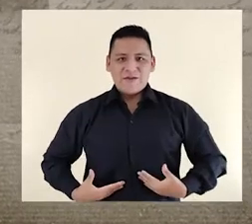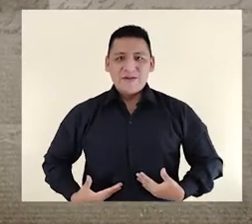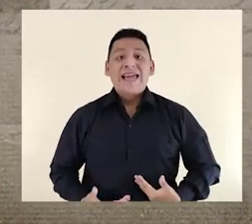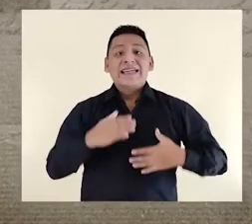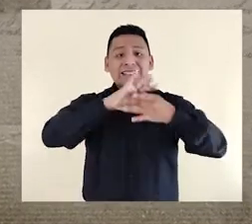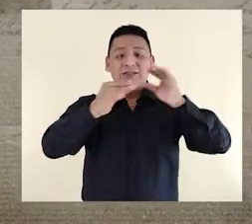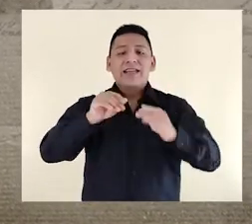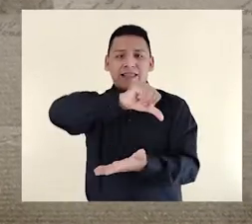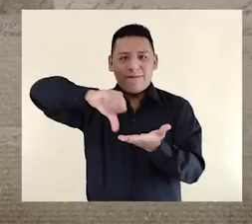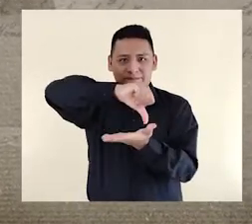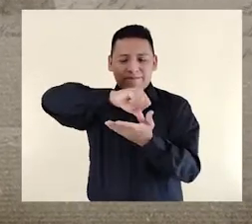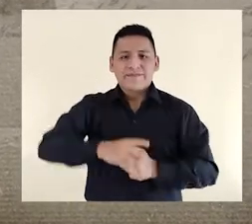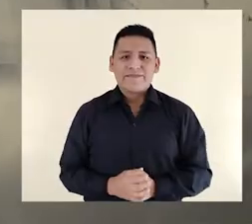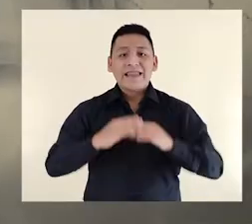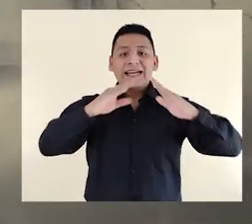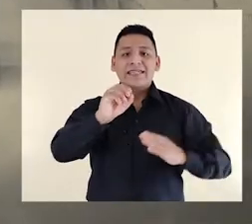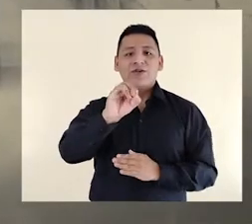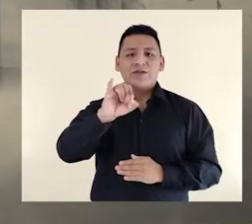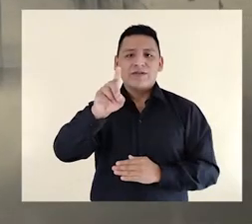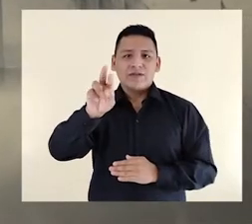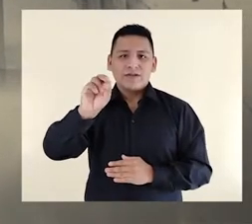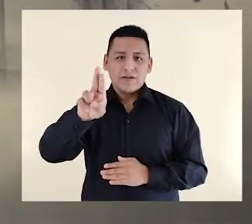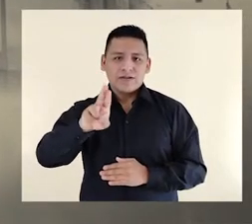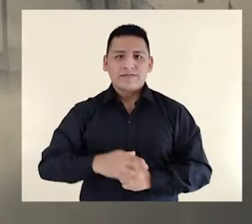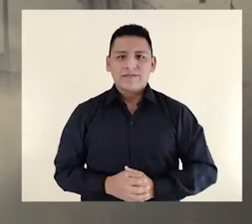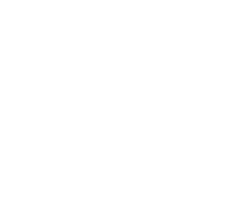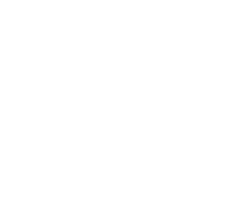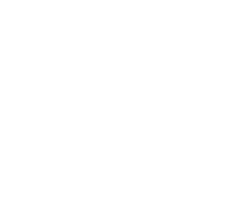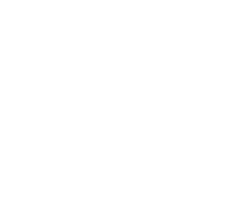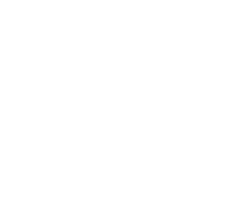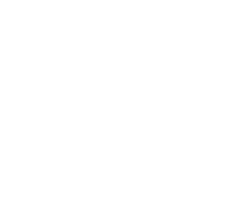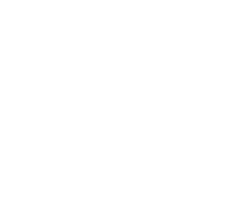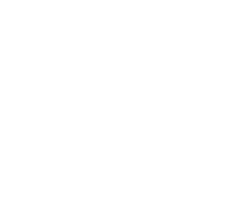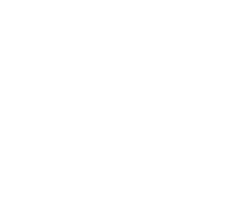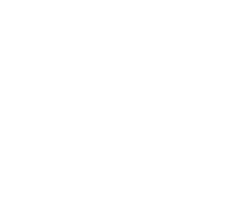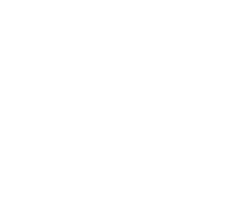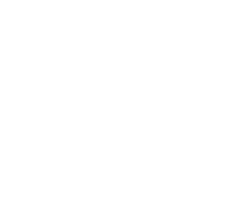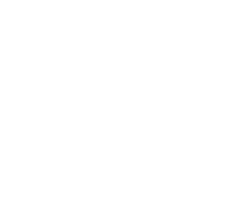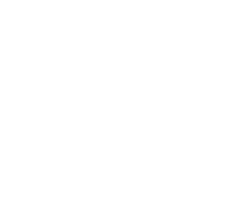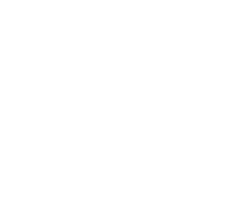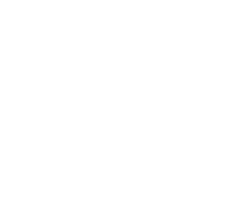de la fisonomía e historia de la plaza casa del oidor nuestra lima del bicentenario